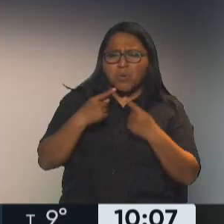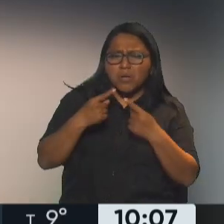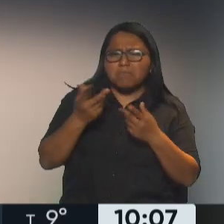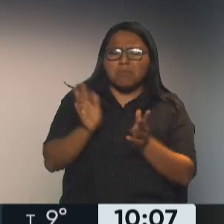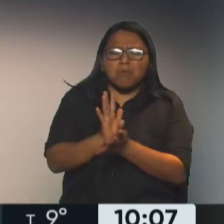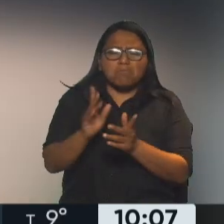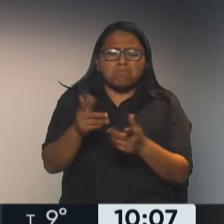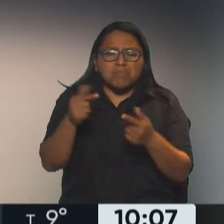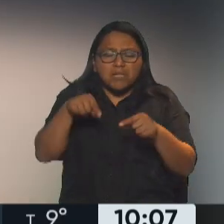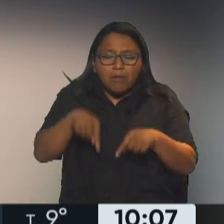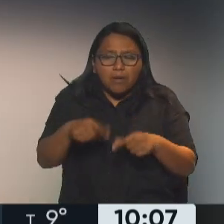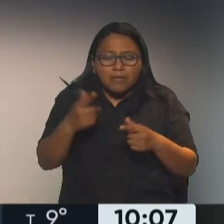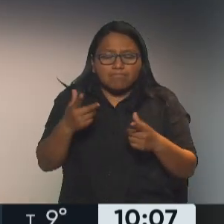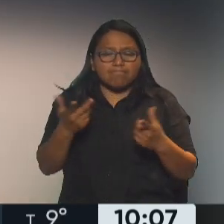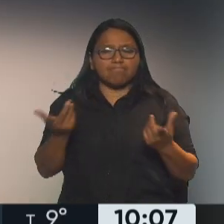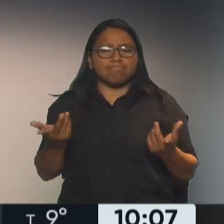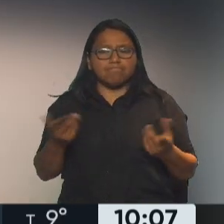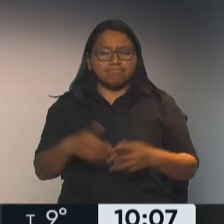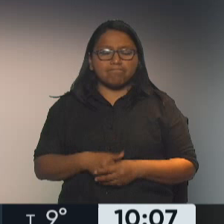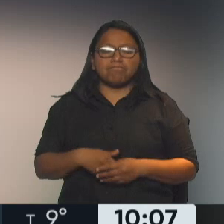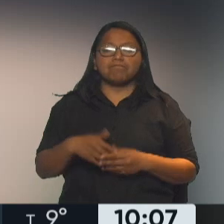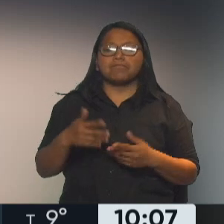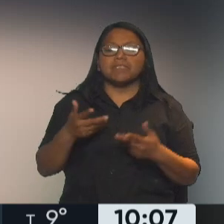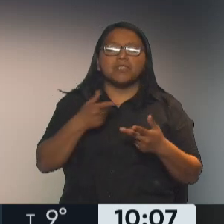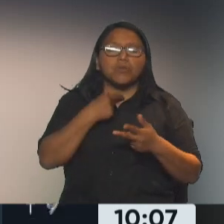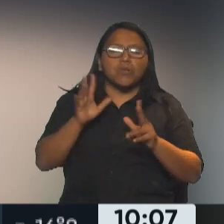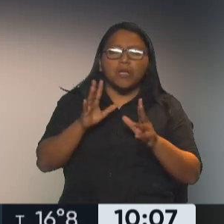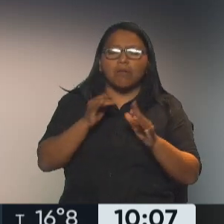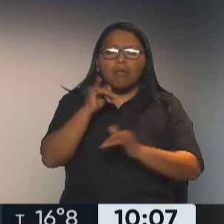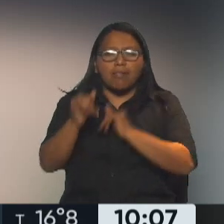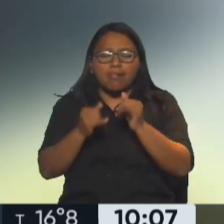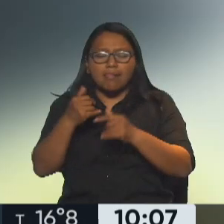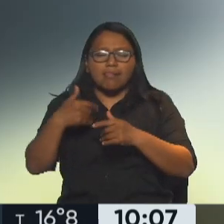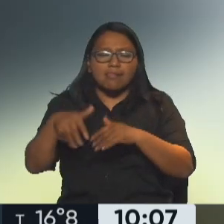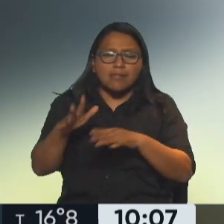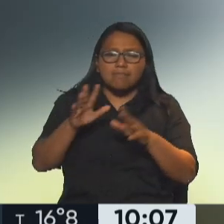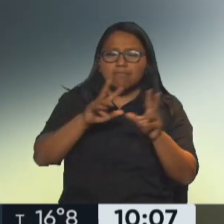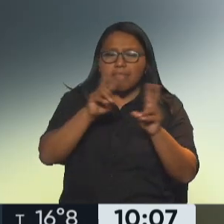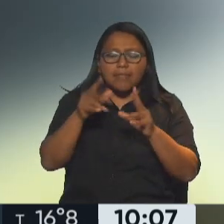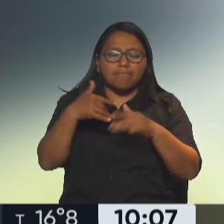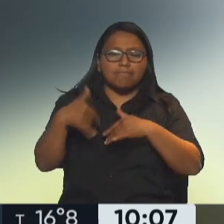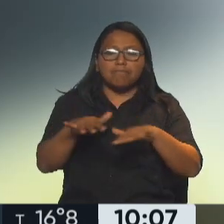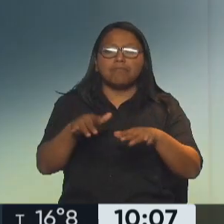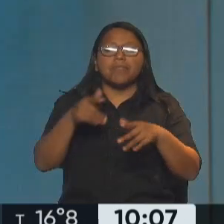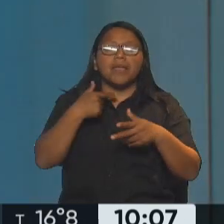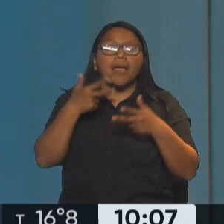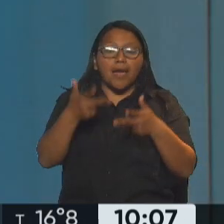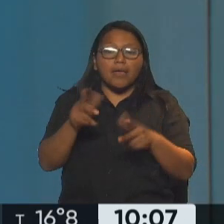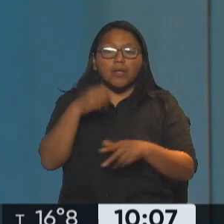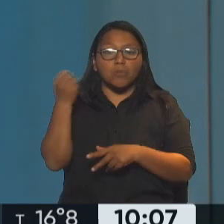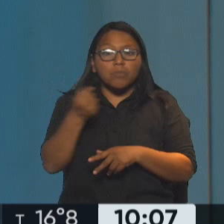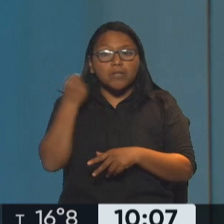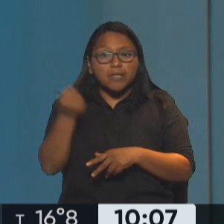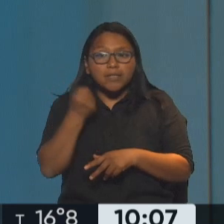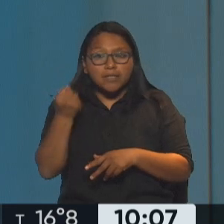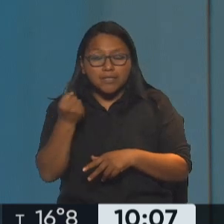protagonista de esto, ¿no? Sin intención de apresurarnos a sacar conclusiones, ni a extrapolar datos sueltos. Hay un dato que me parece que